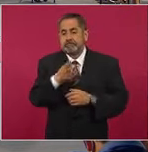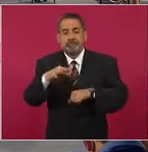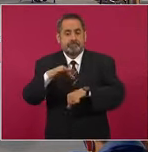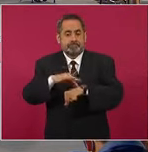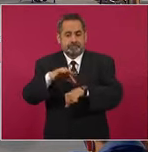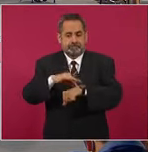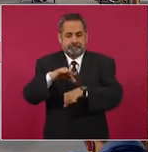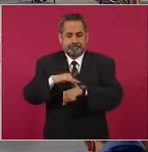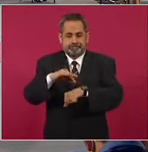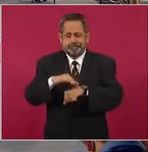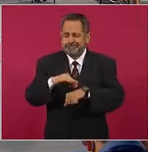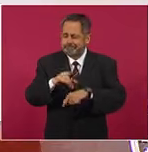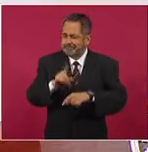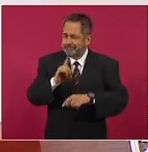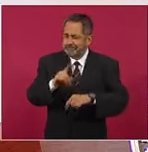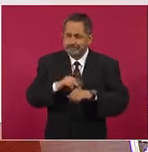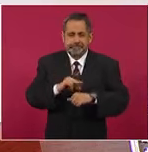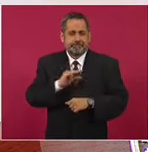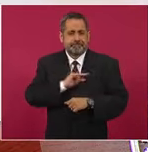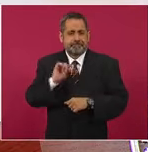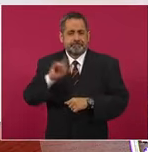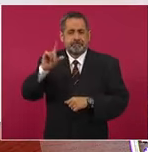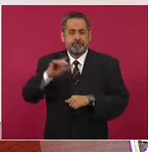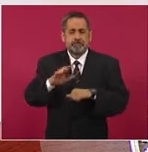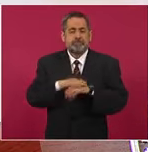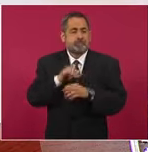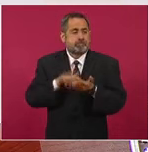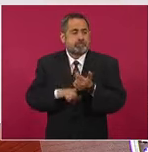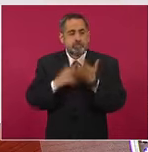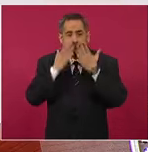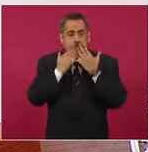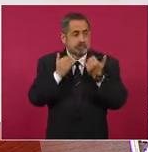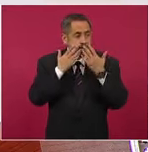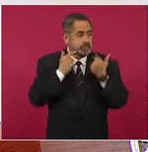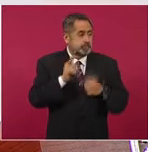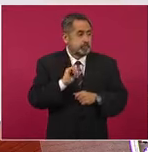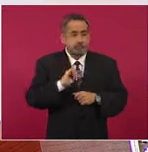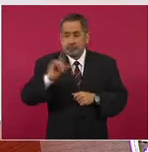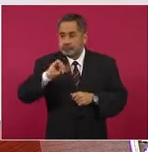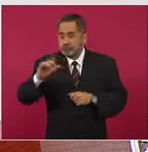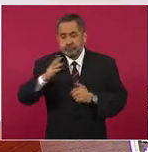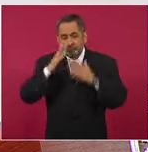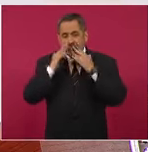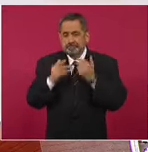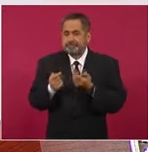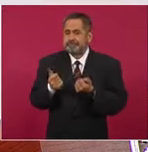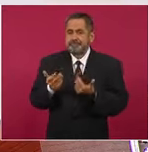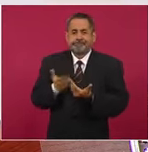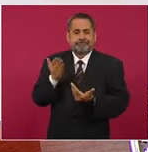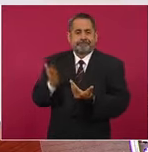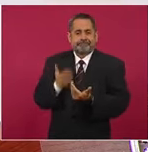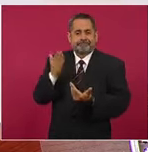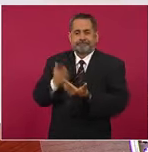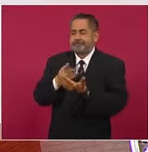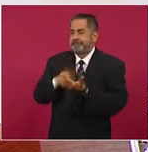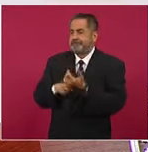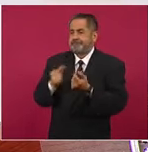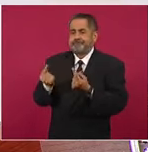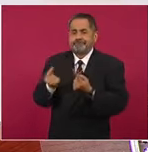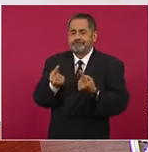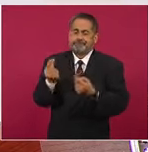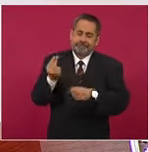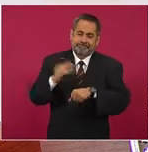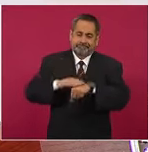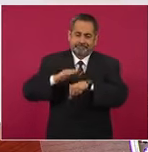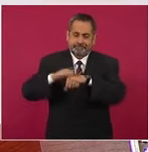y especialistas, porque tenemos un déficit, no tenemos los médicos que requerimos